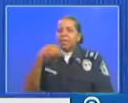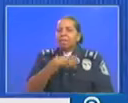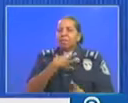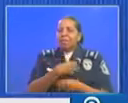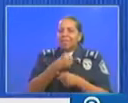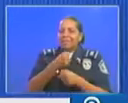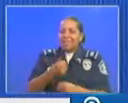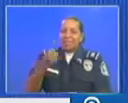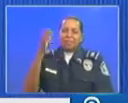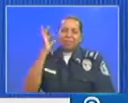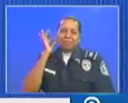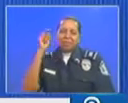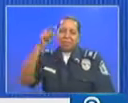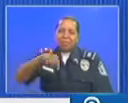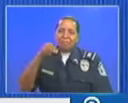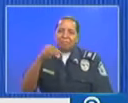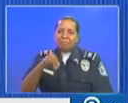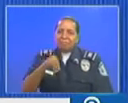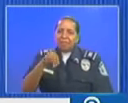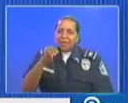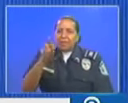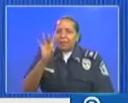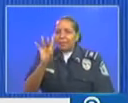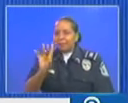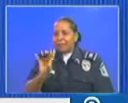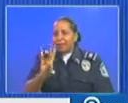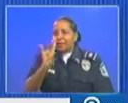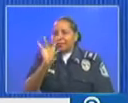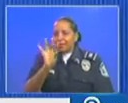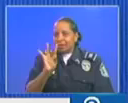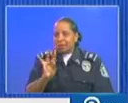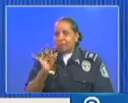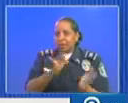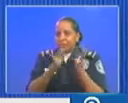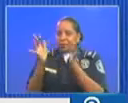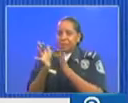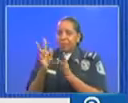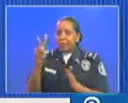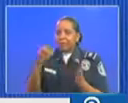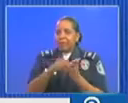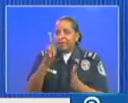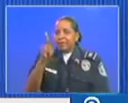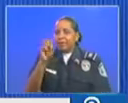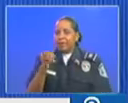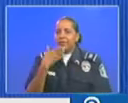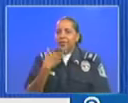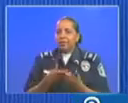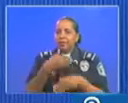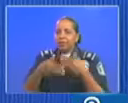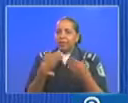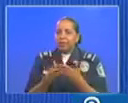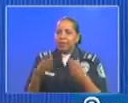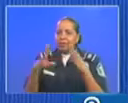rueda de prensa programada para hoy martes 28 de abril de 2020 que tengan todos una buena noche